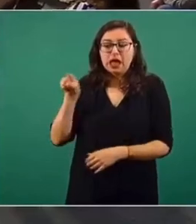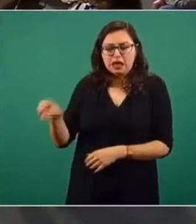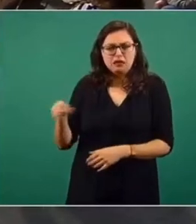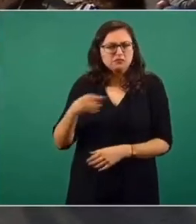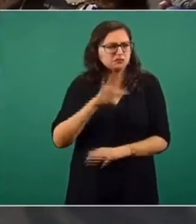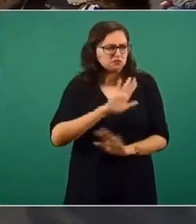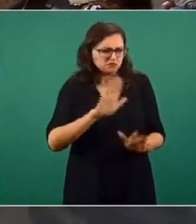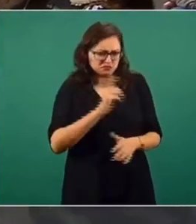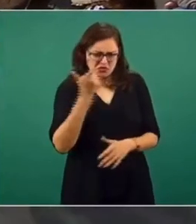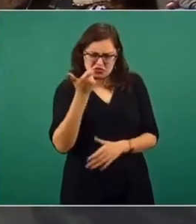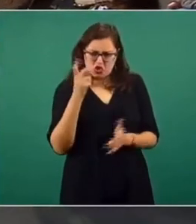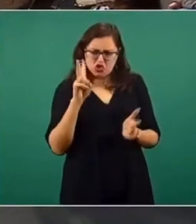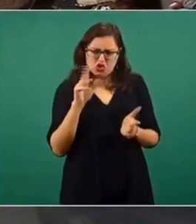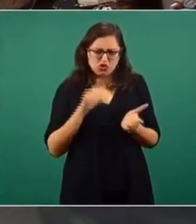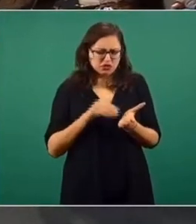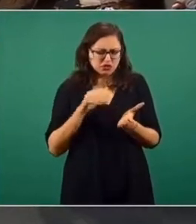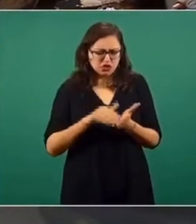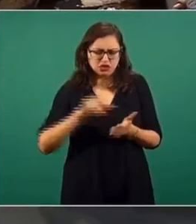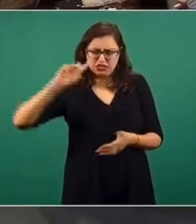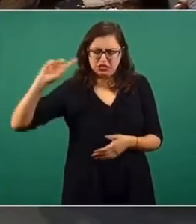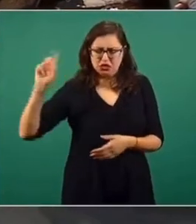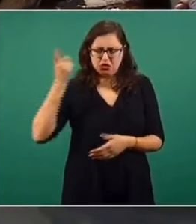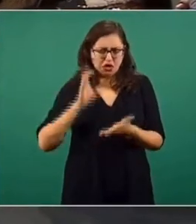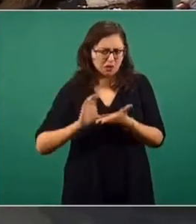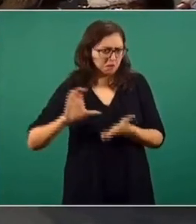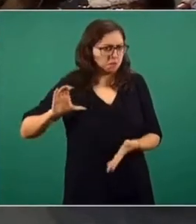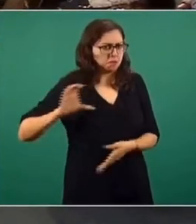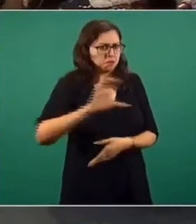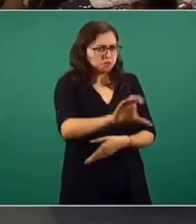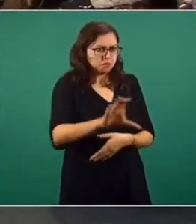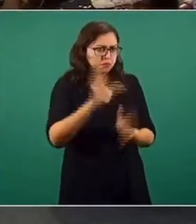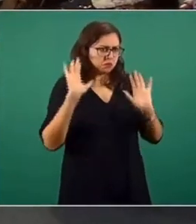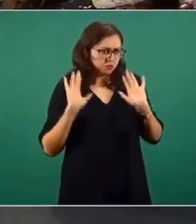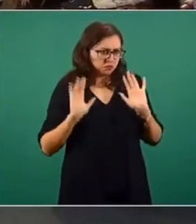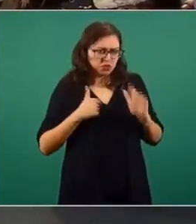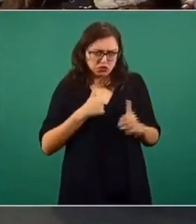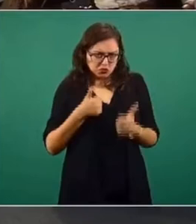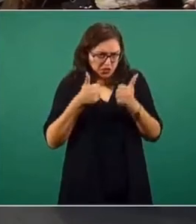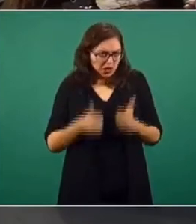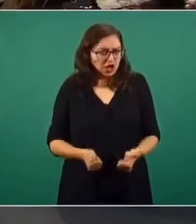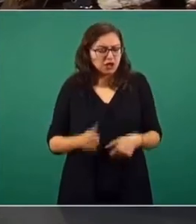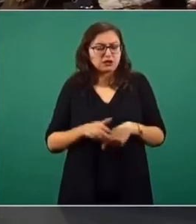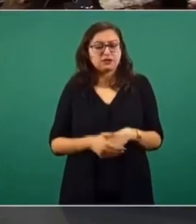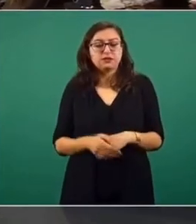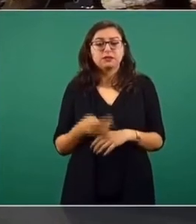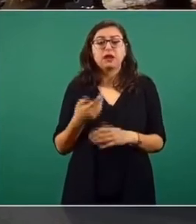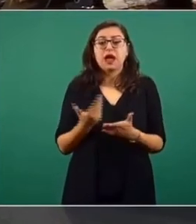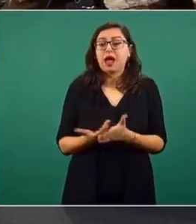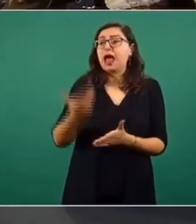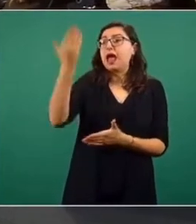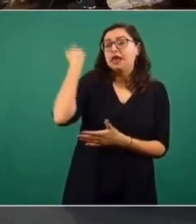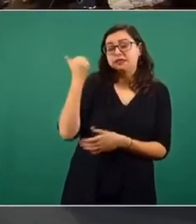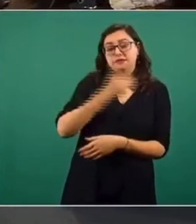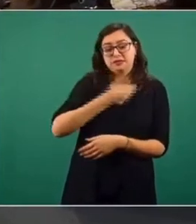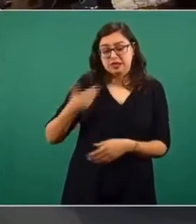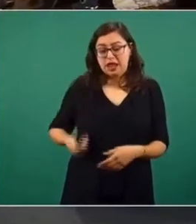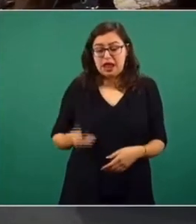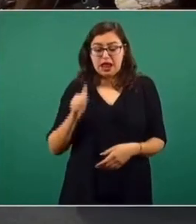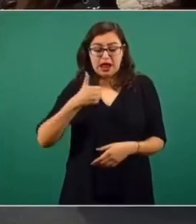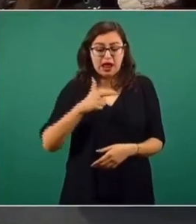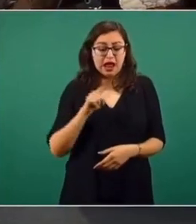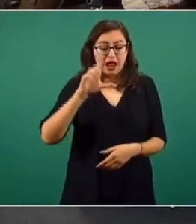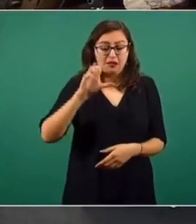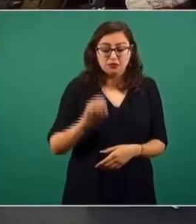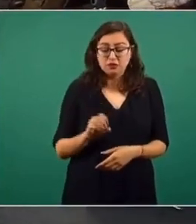Preguntarle si en este caso, y bueno, ya en algún momento el presidente Andrés Manuel López Obrador había mencionado que pues una vez que